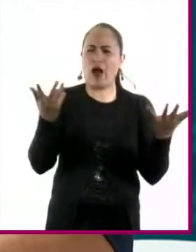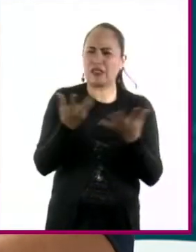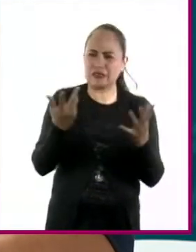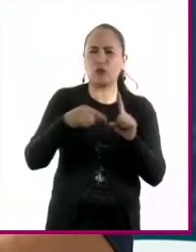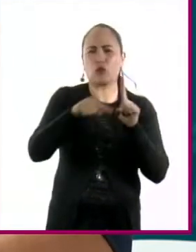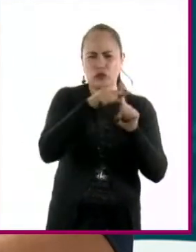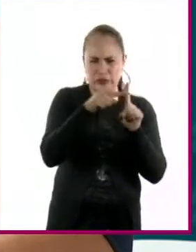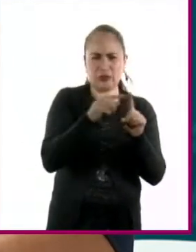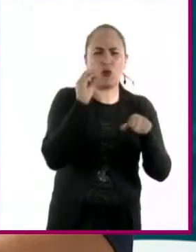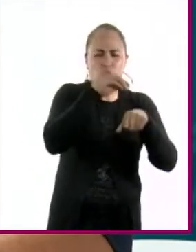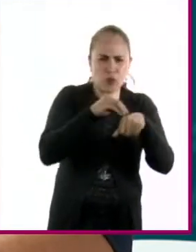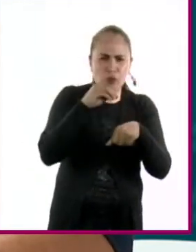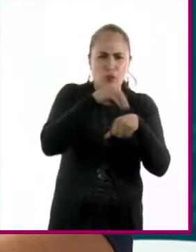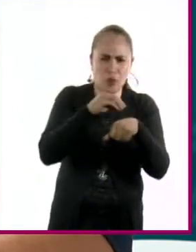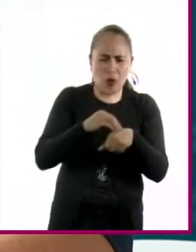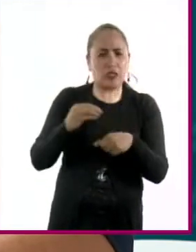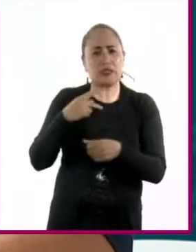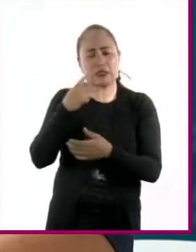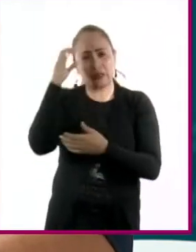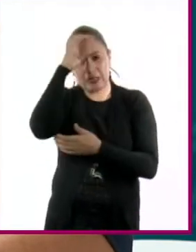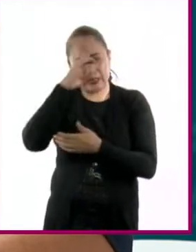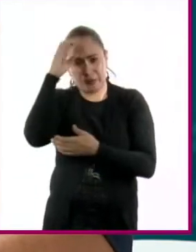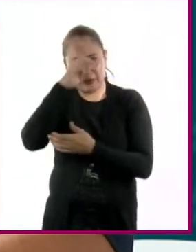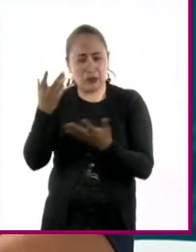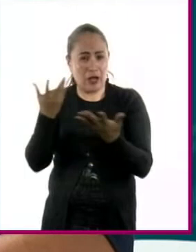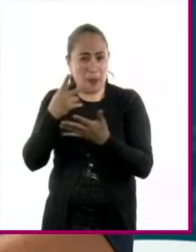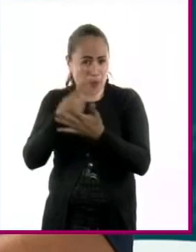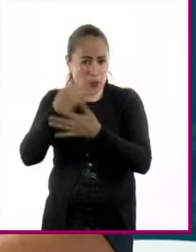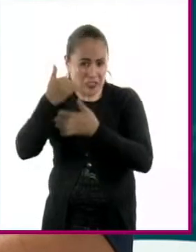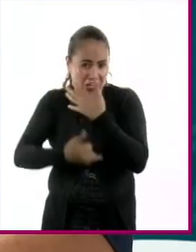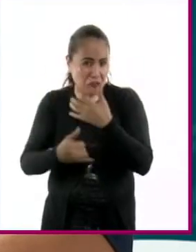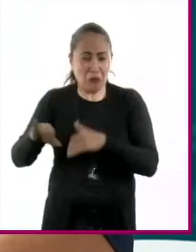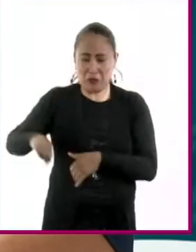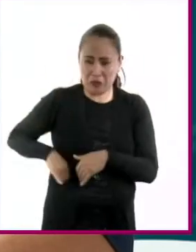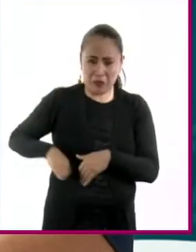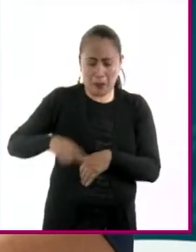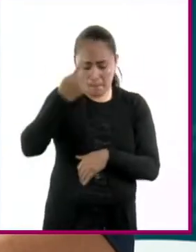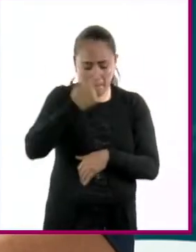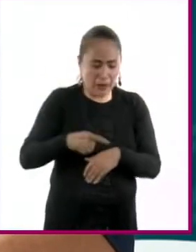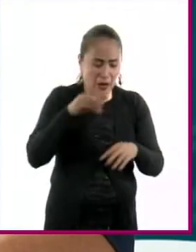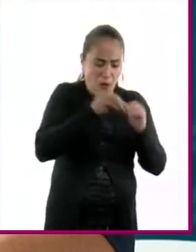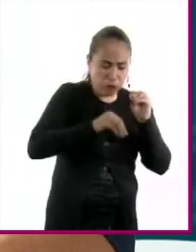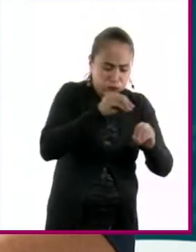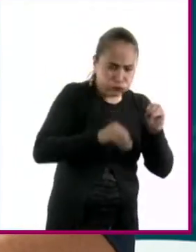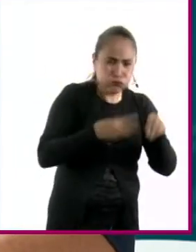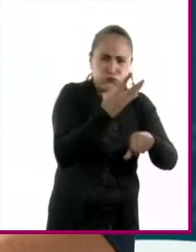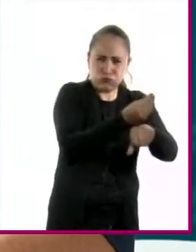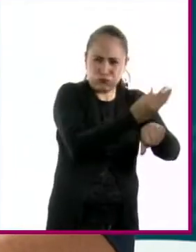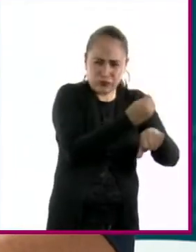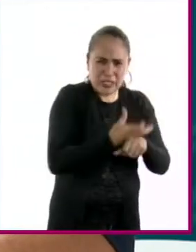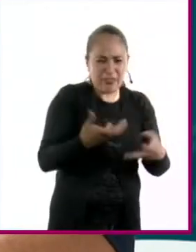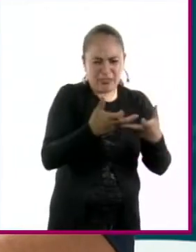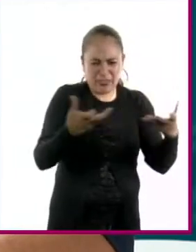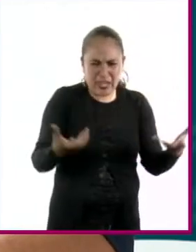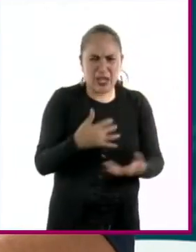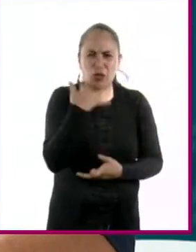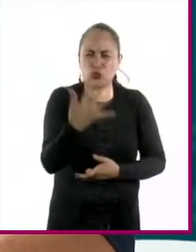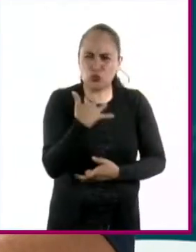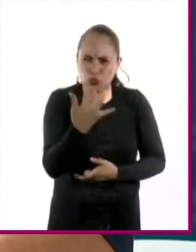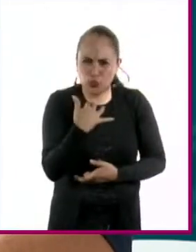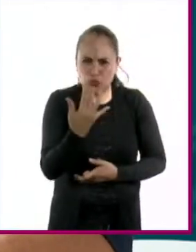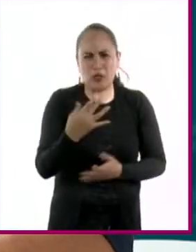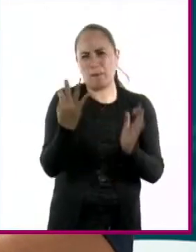científicos con proyectos muy interesantes de bioremediación, técnica que usa microorganismos para recuperar los suelos contaminados con metales